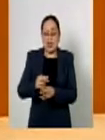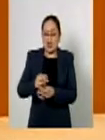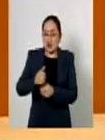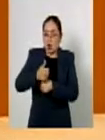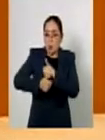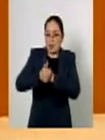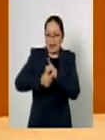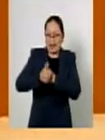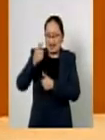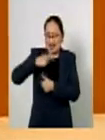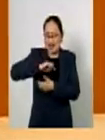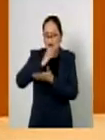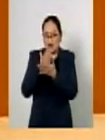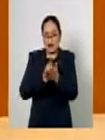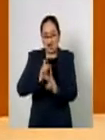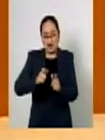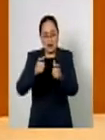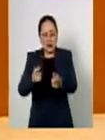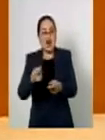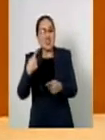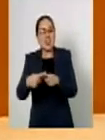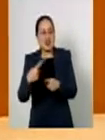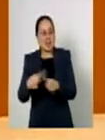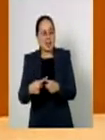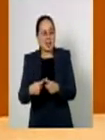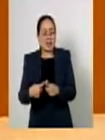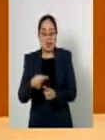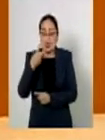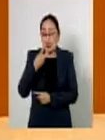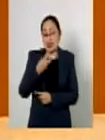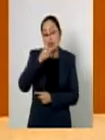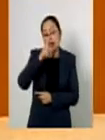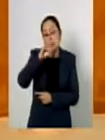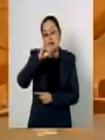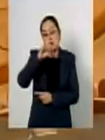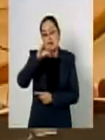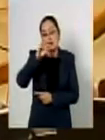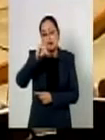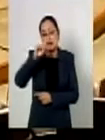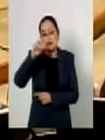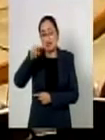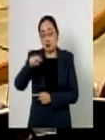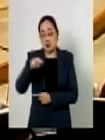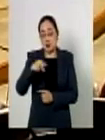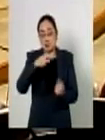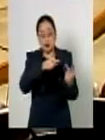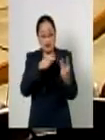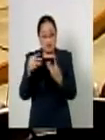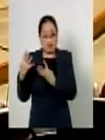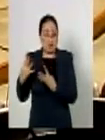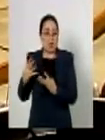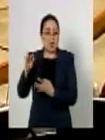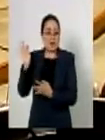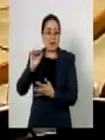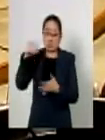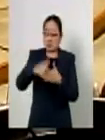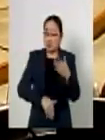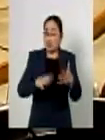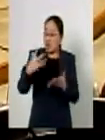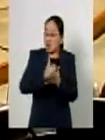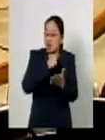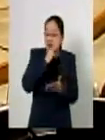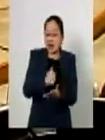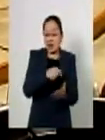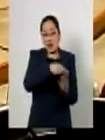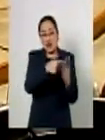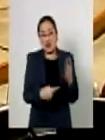precisa que las licitaciones que pudieran no que los licitantes que perdieran la licitación no